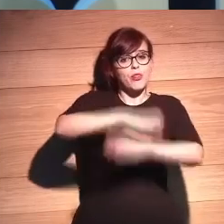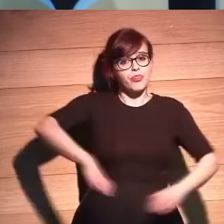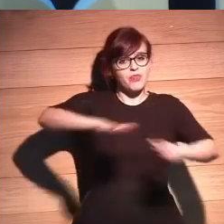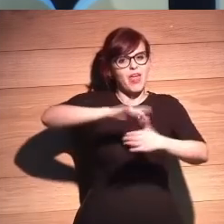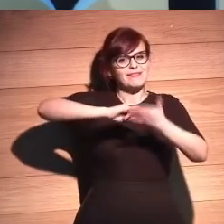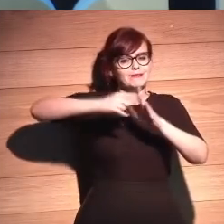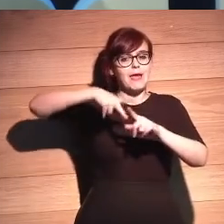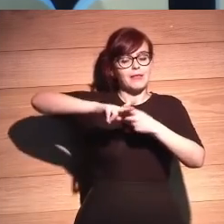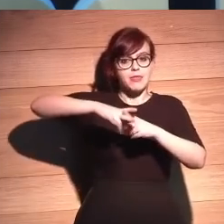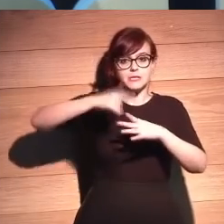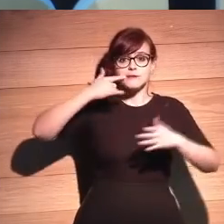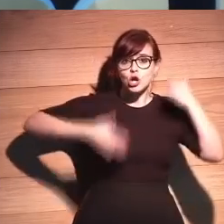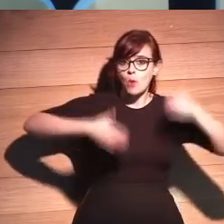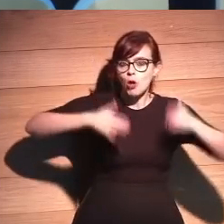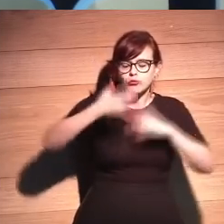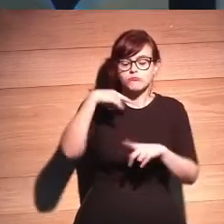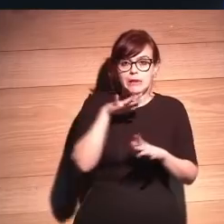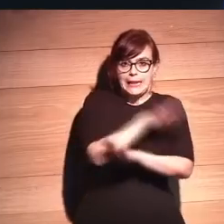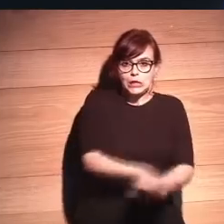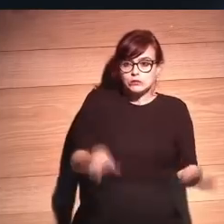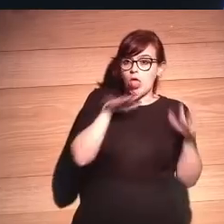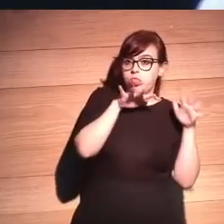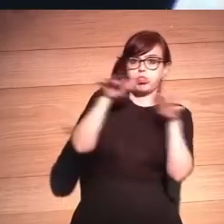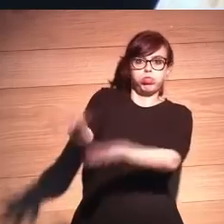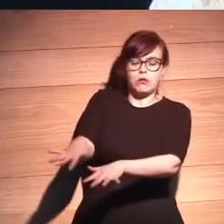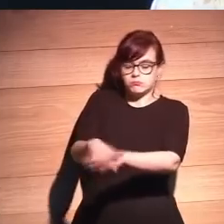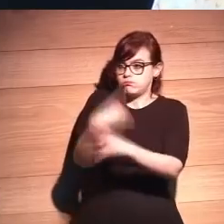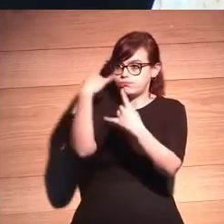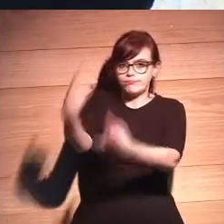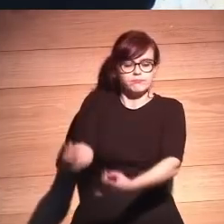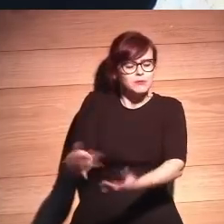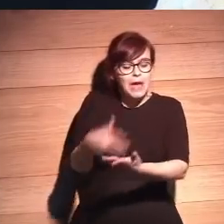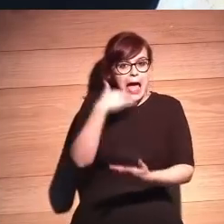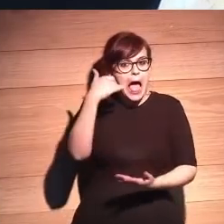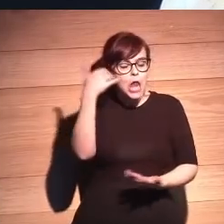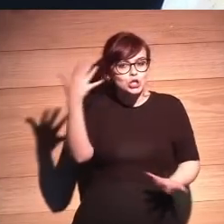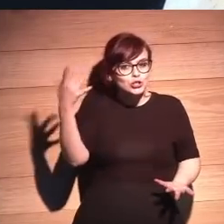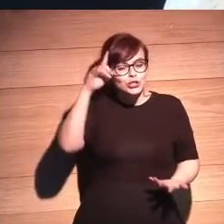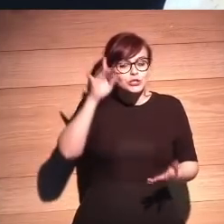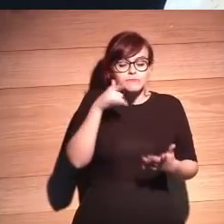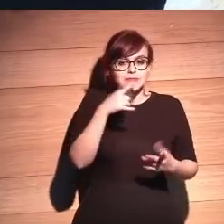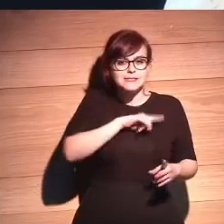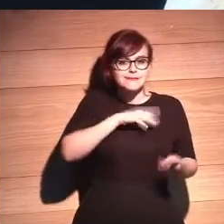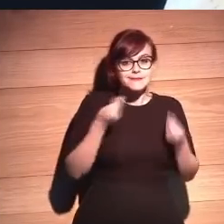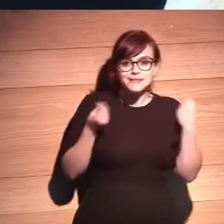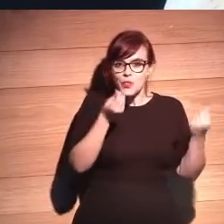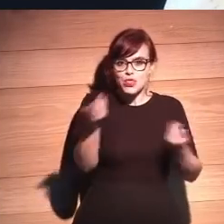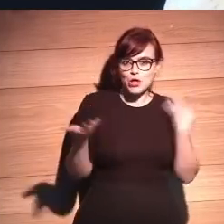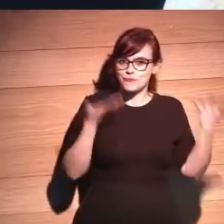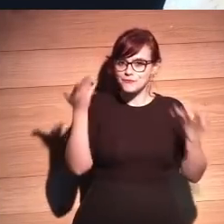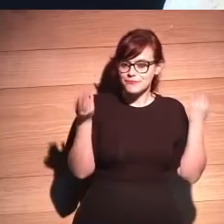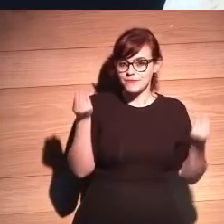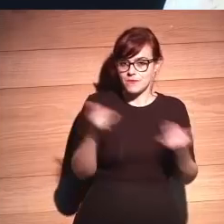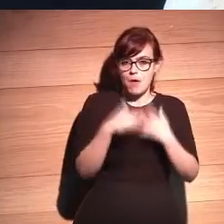talleres de ciencia, si hay robots, los niños, todos allá. Es increíble, ¿eh? Hay una sensación tremendísimamente